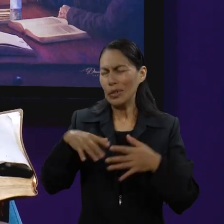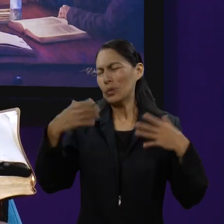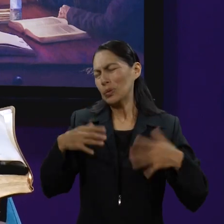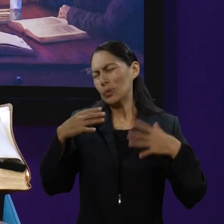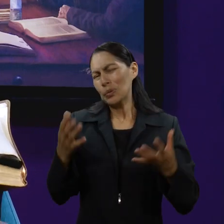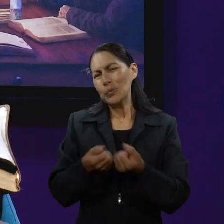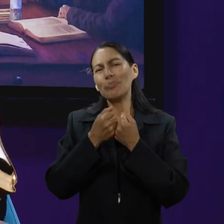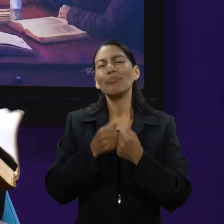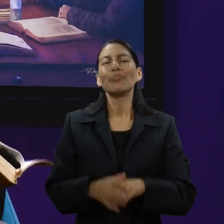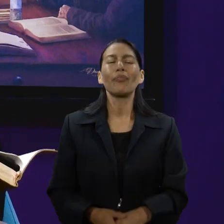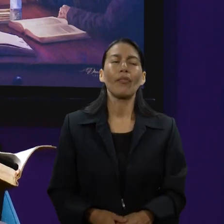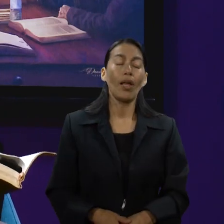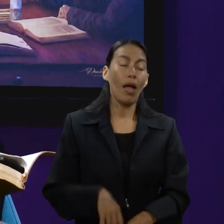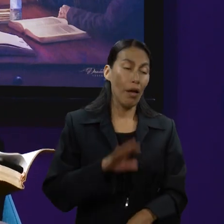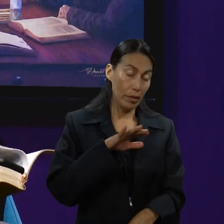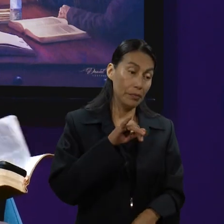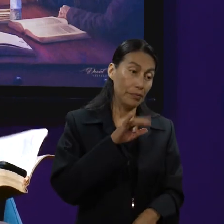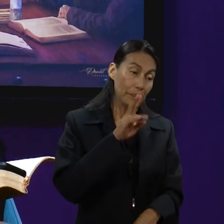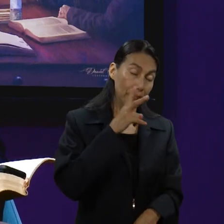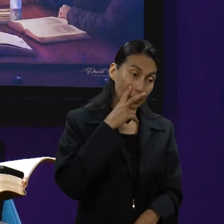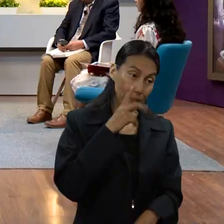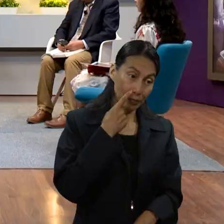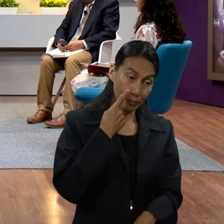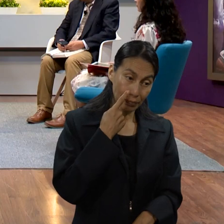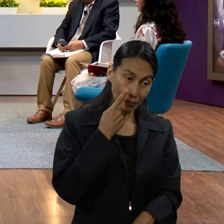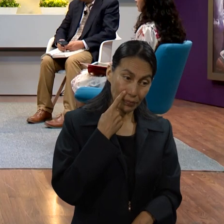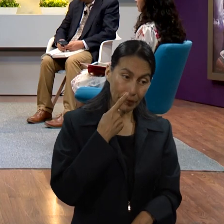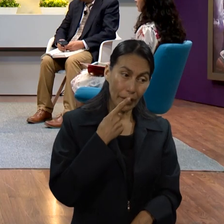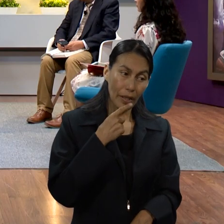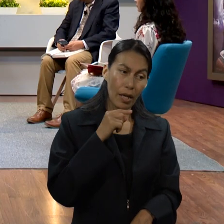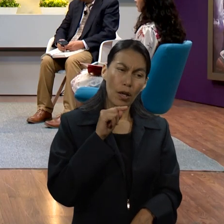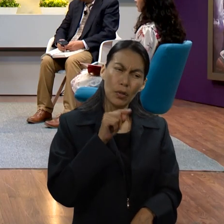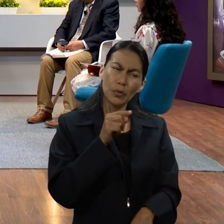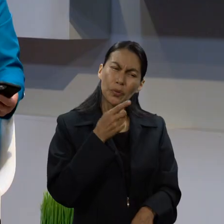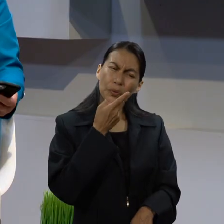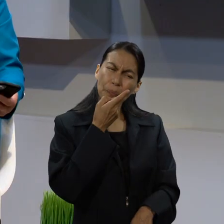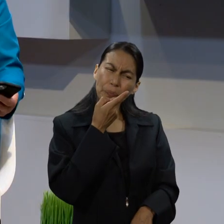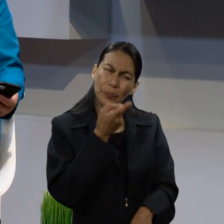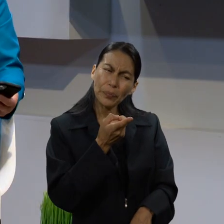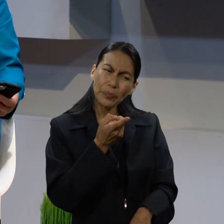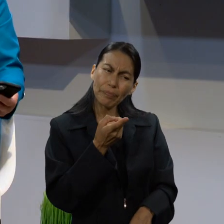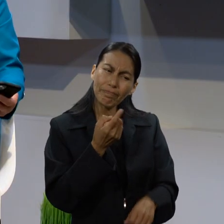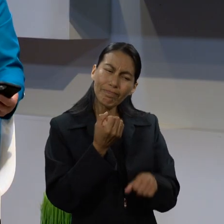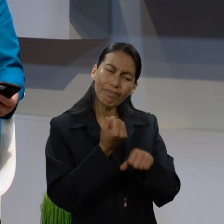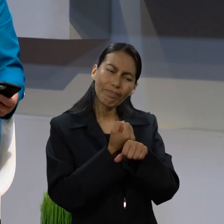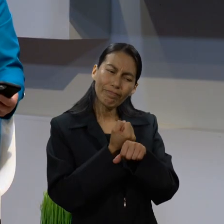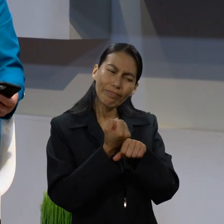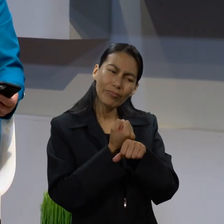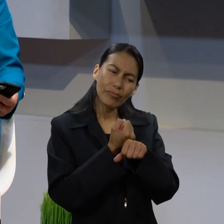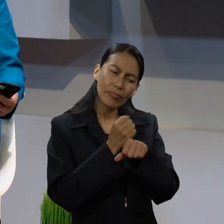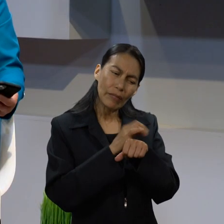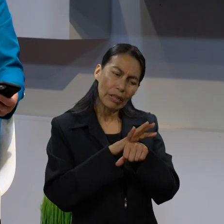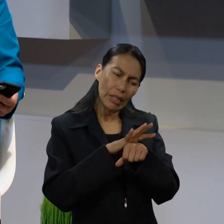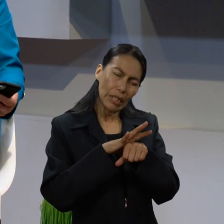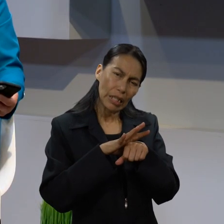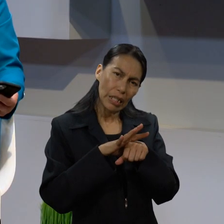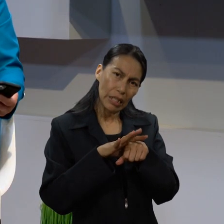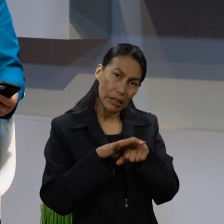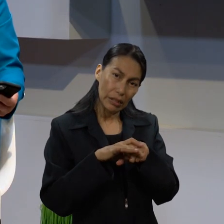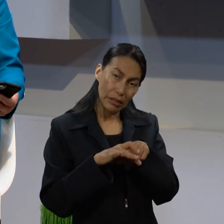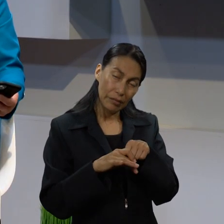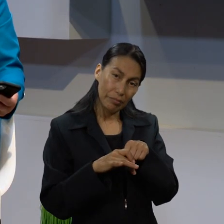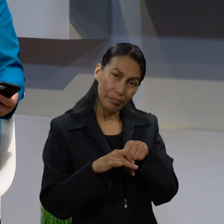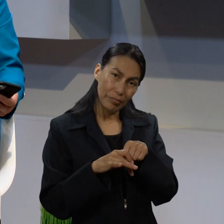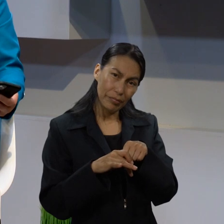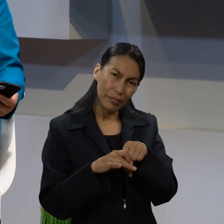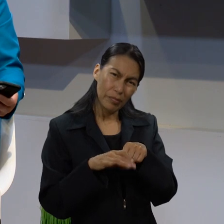maravillosa promesa que nos dan. Esa señal, José Luis, que estás puntualizando, implicaba